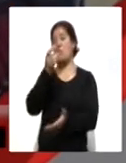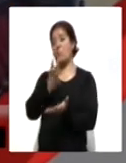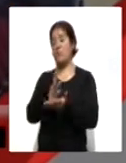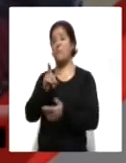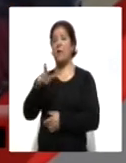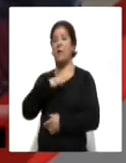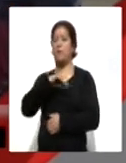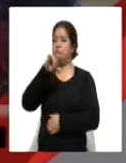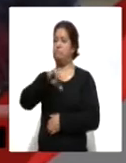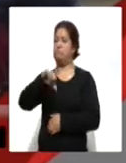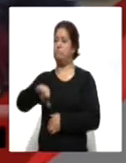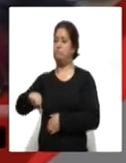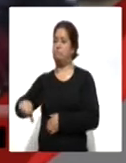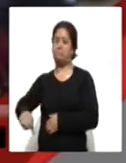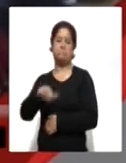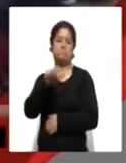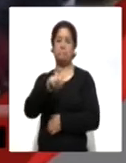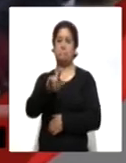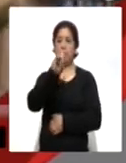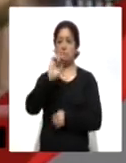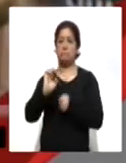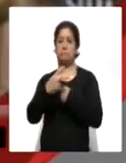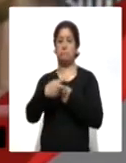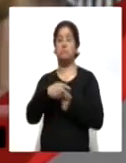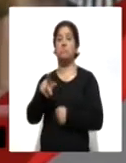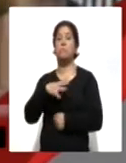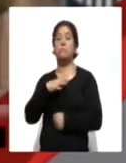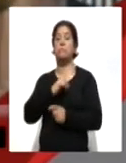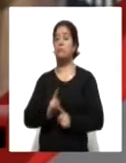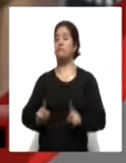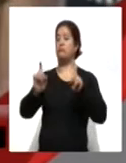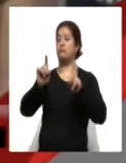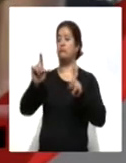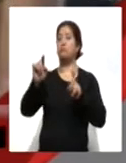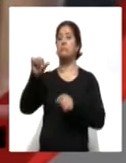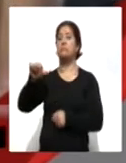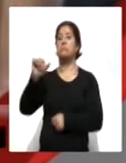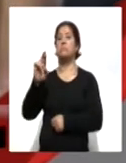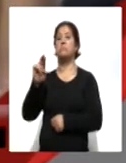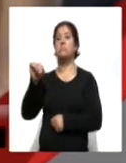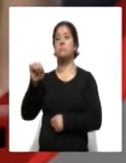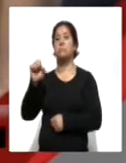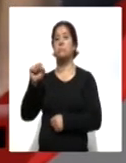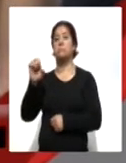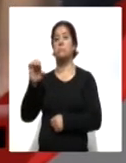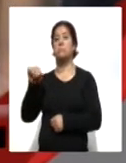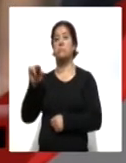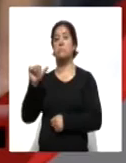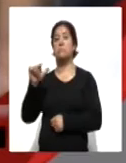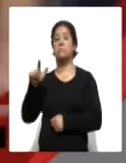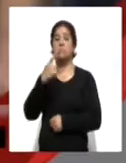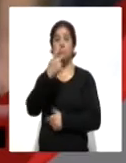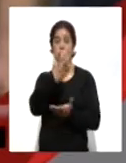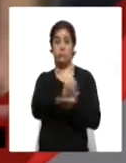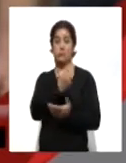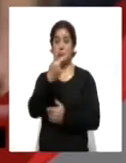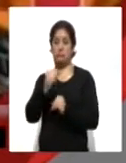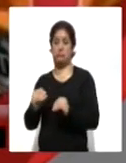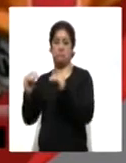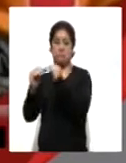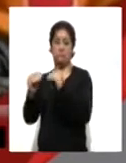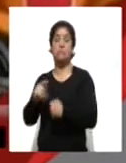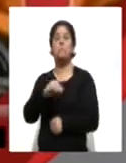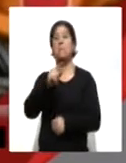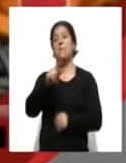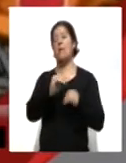europeos en Premier League. Después de aquel duelo ante Arsenal han sumado un triunfo y dos empates, para pasar de un séptimo lugar en la jornada 10